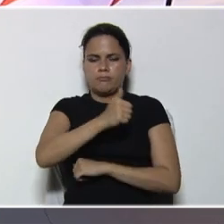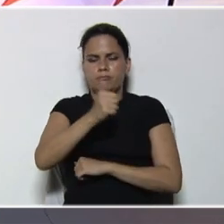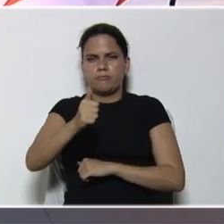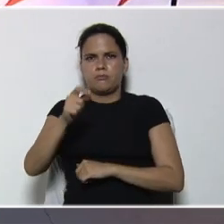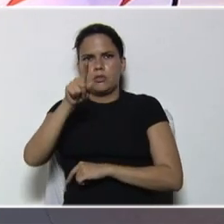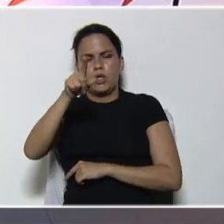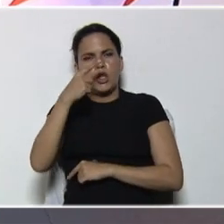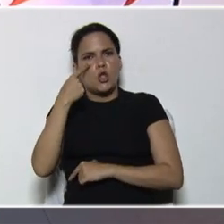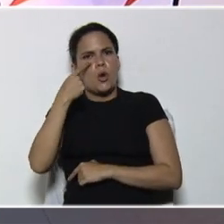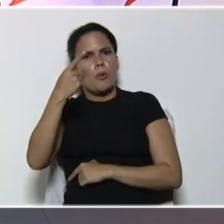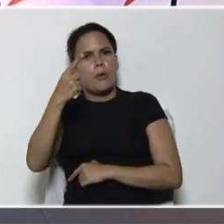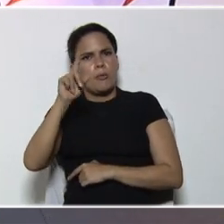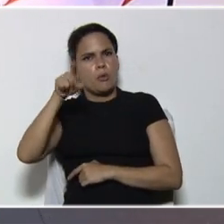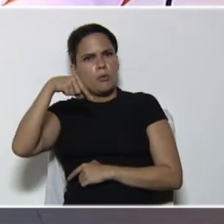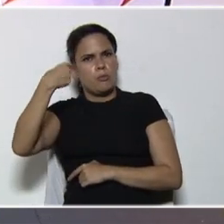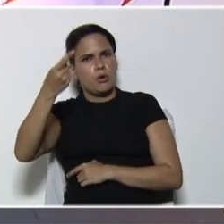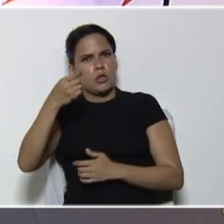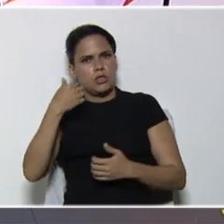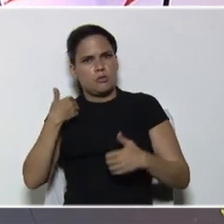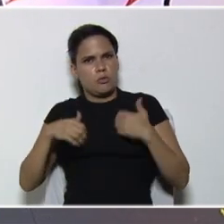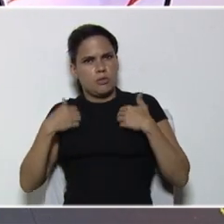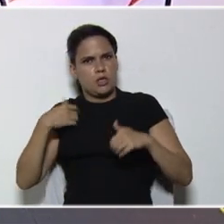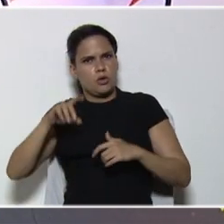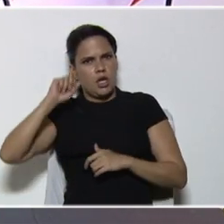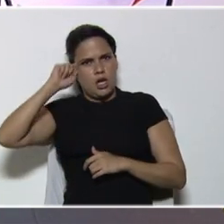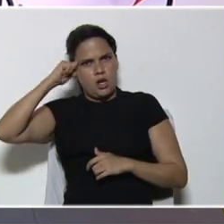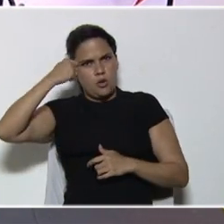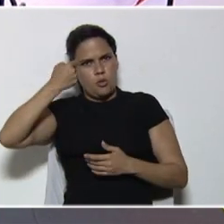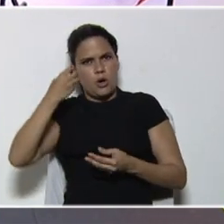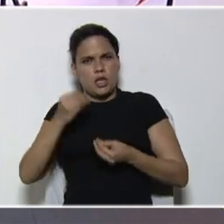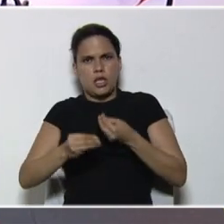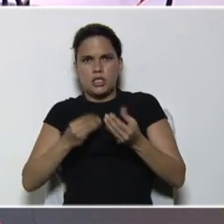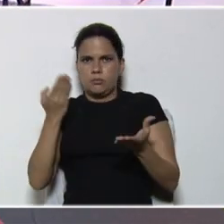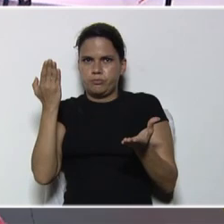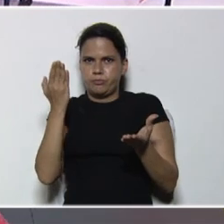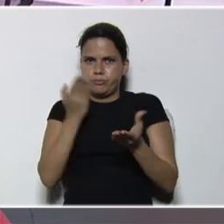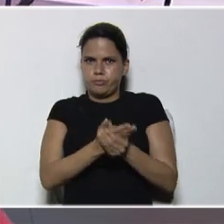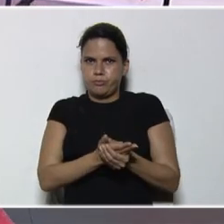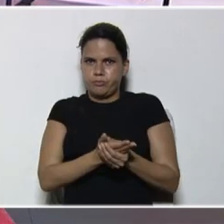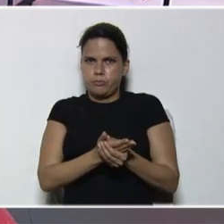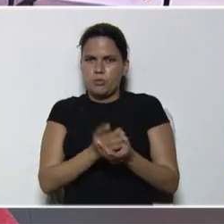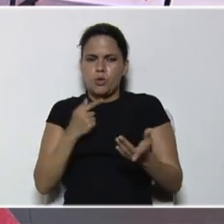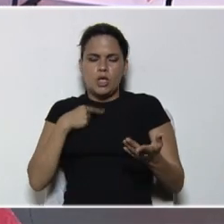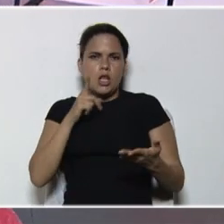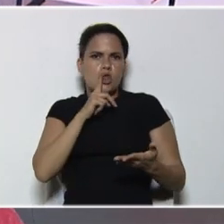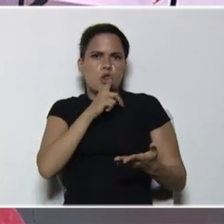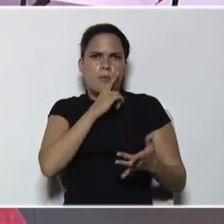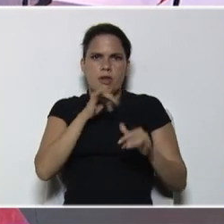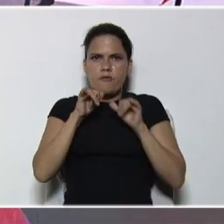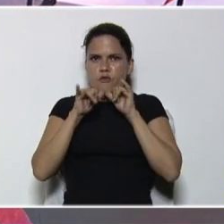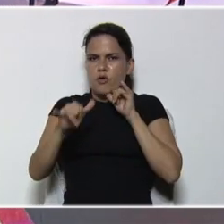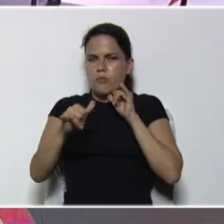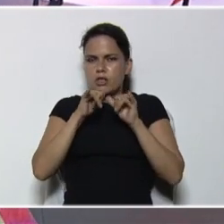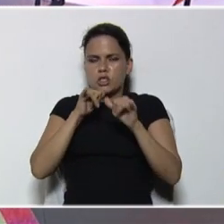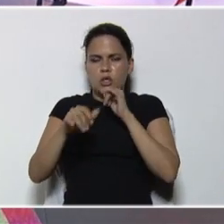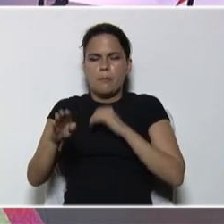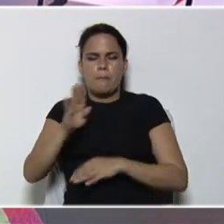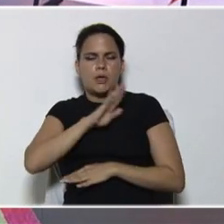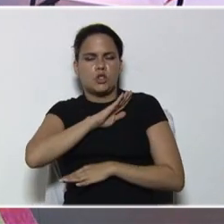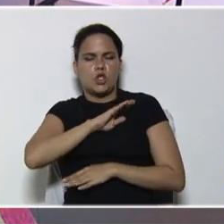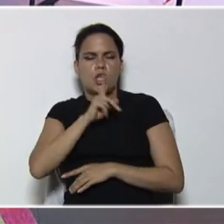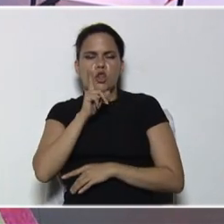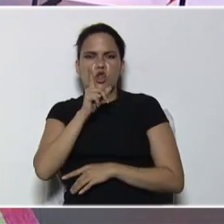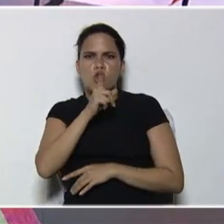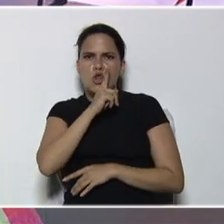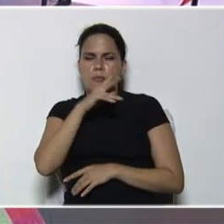y nos vemos, el próximo miércoles, recuerden, hacer el portafolio, identificarlo, nombre, sección, nombre del profesor,